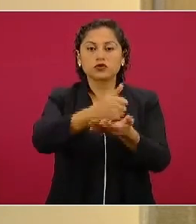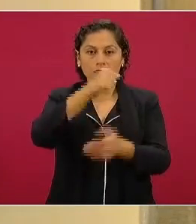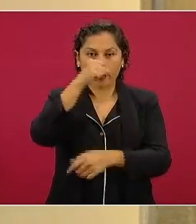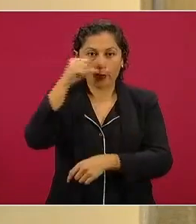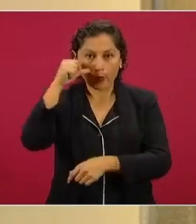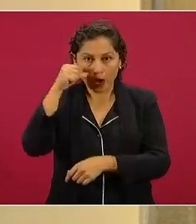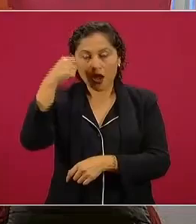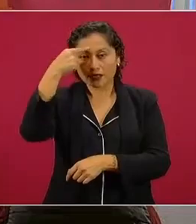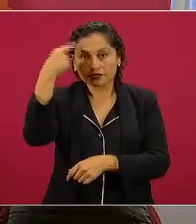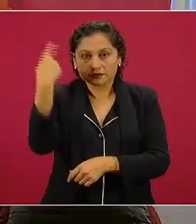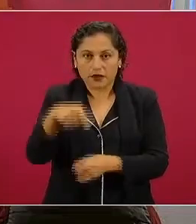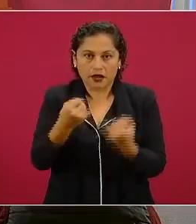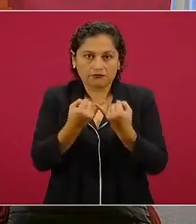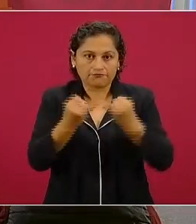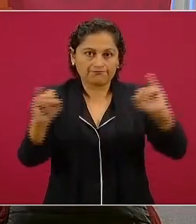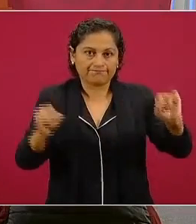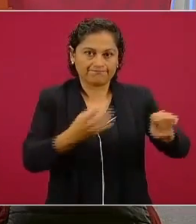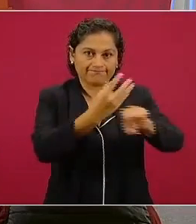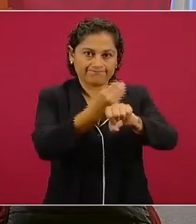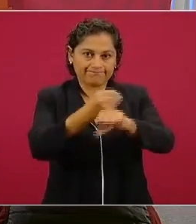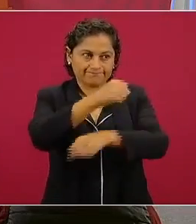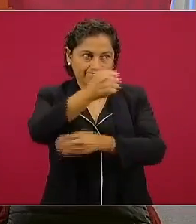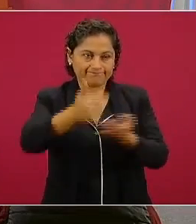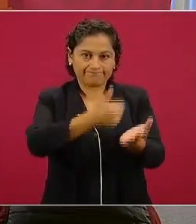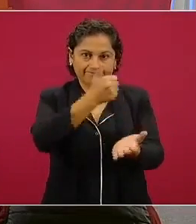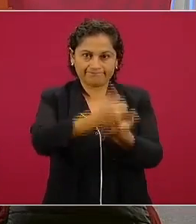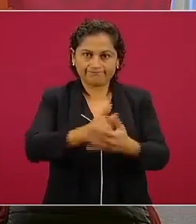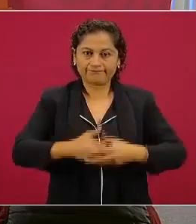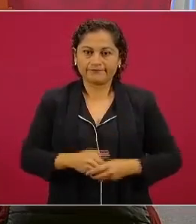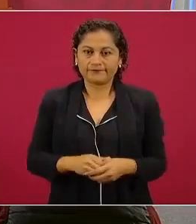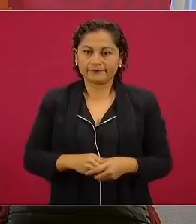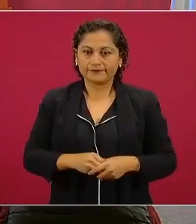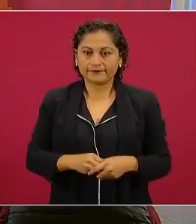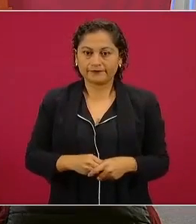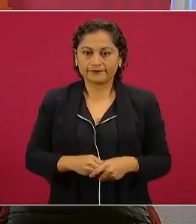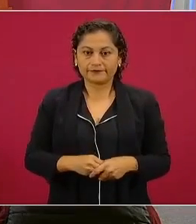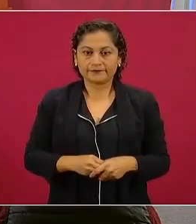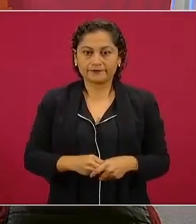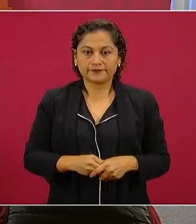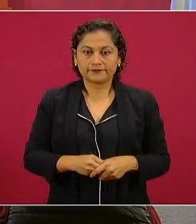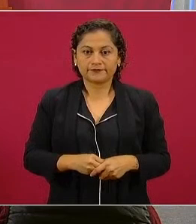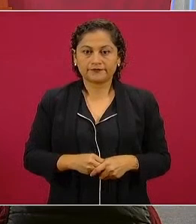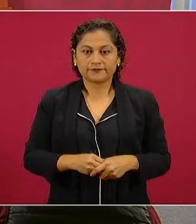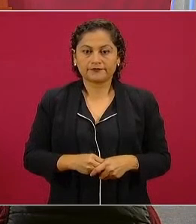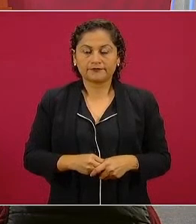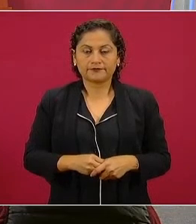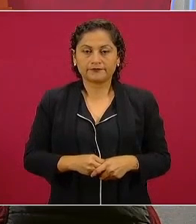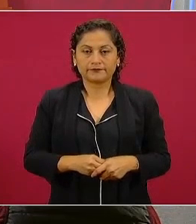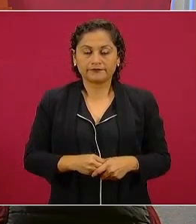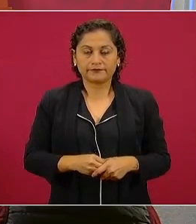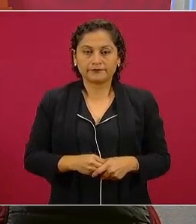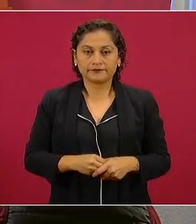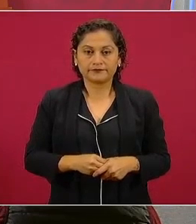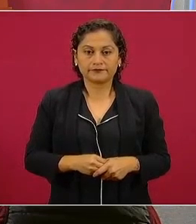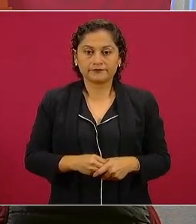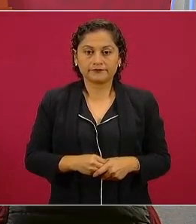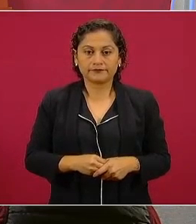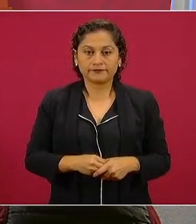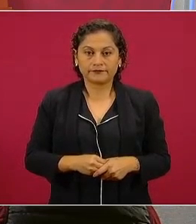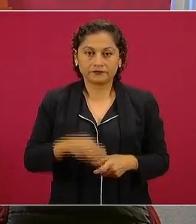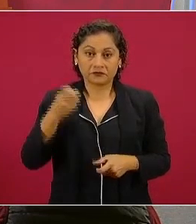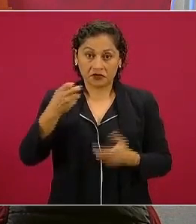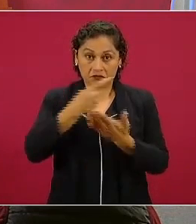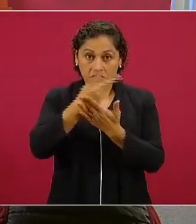a este programa,